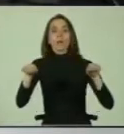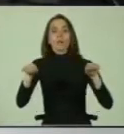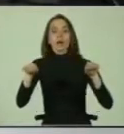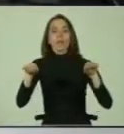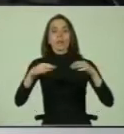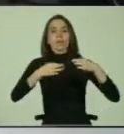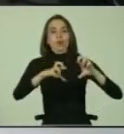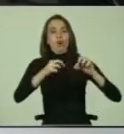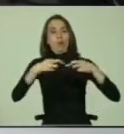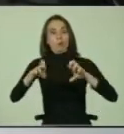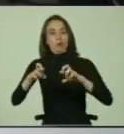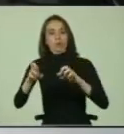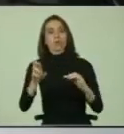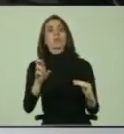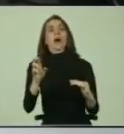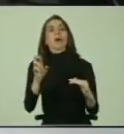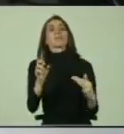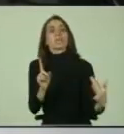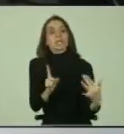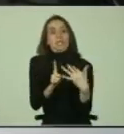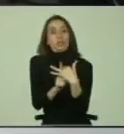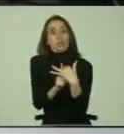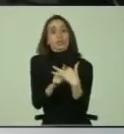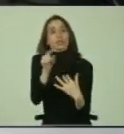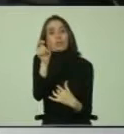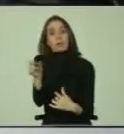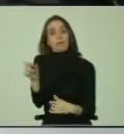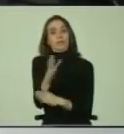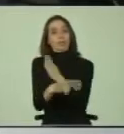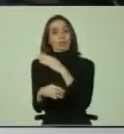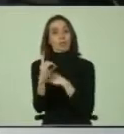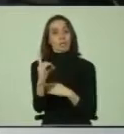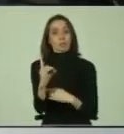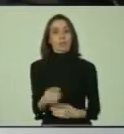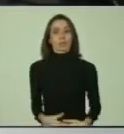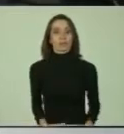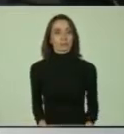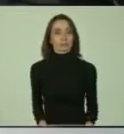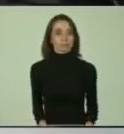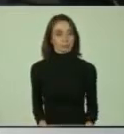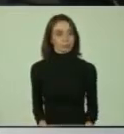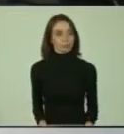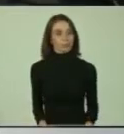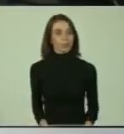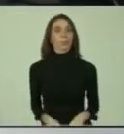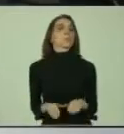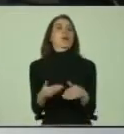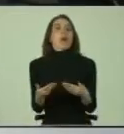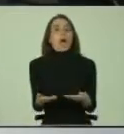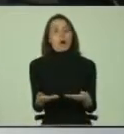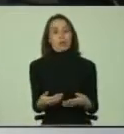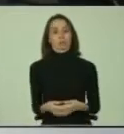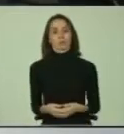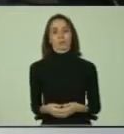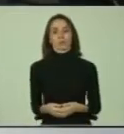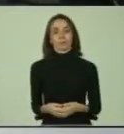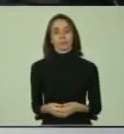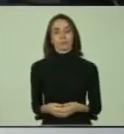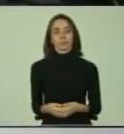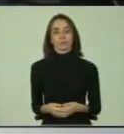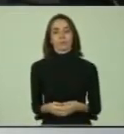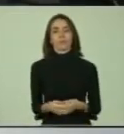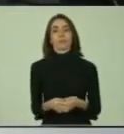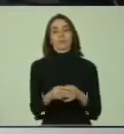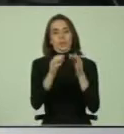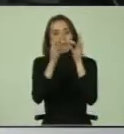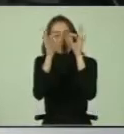perdón, de oportunidades e inclusión social de las personas con discapacidad. Ahora bien, concretar